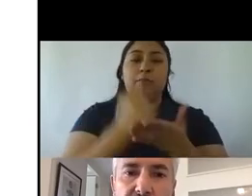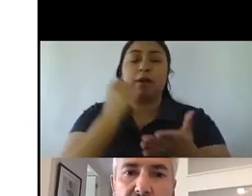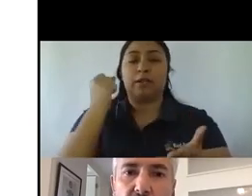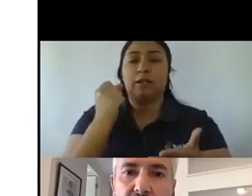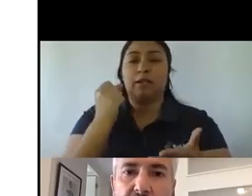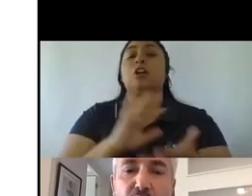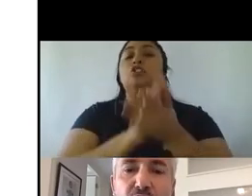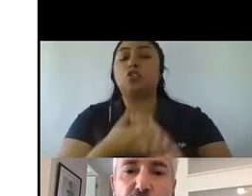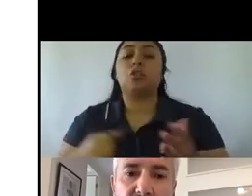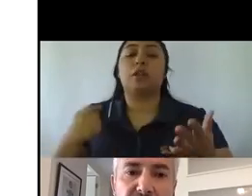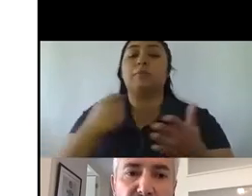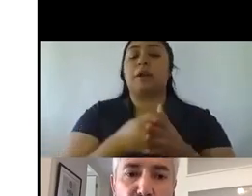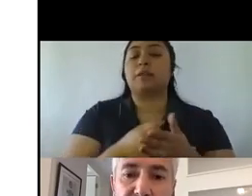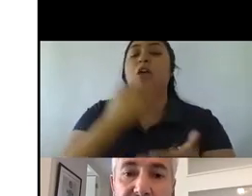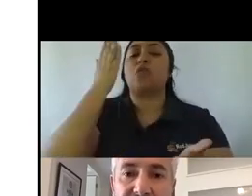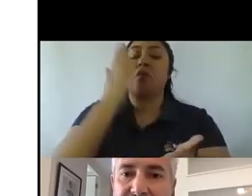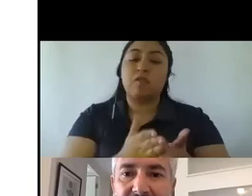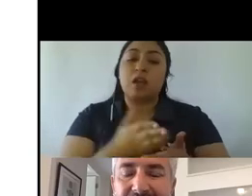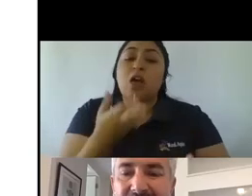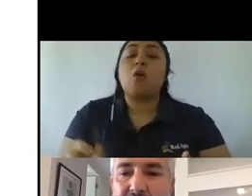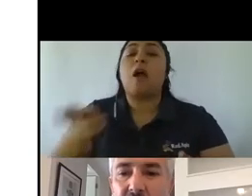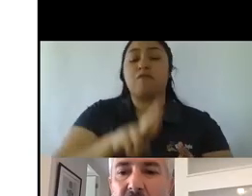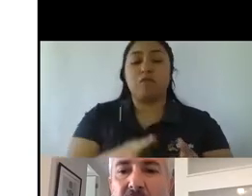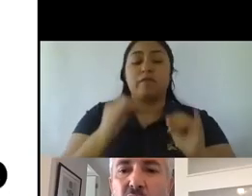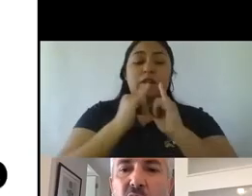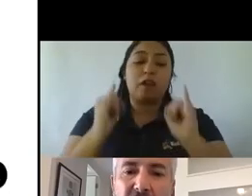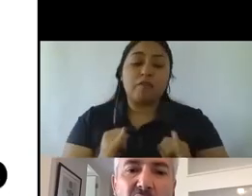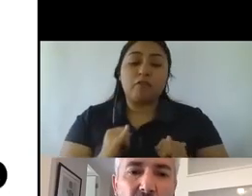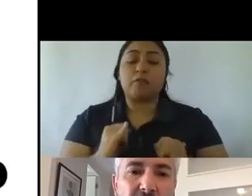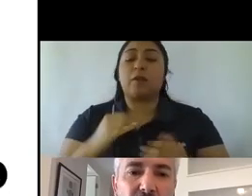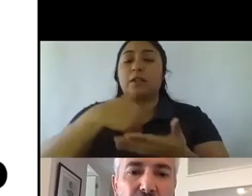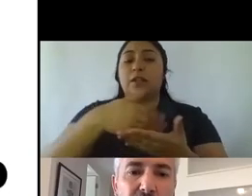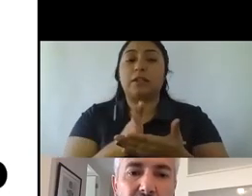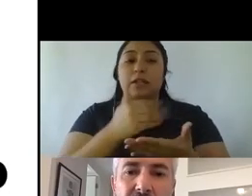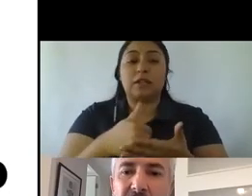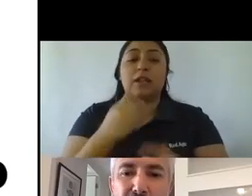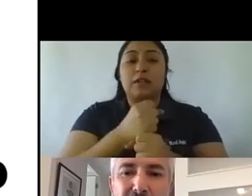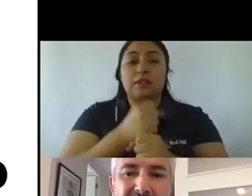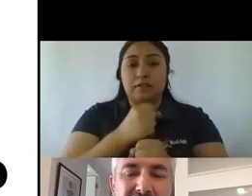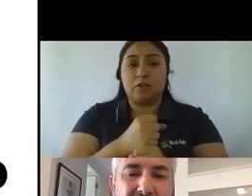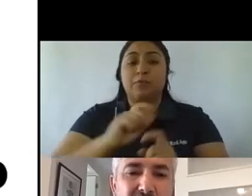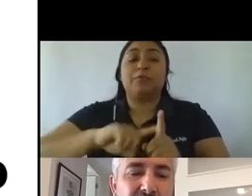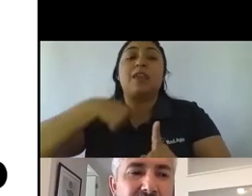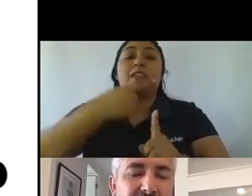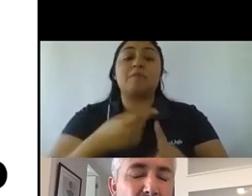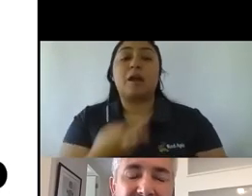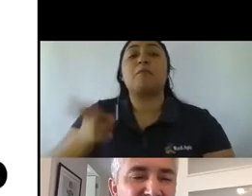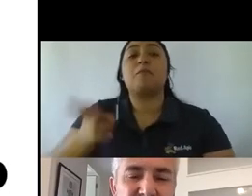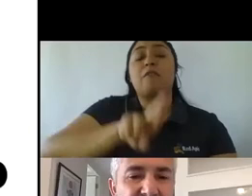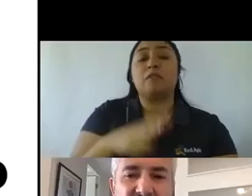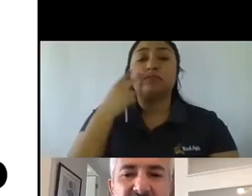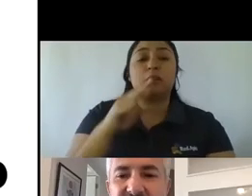y obligados a reconfigurar, digamos, nuestra estrategia de trabajo. Pero además lo vamos a reconfigurar en un escenario que